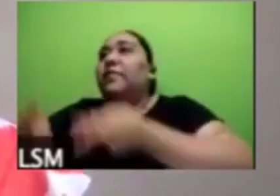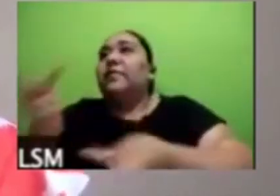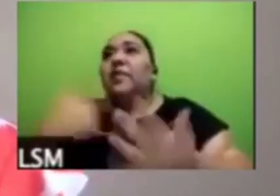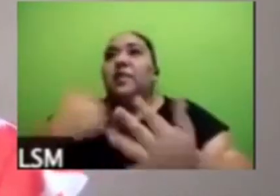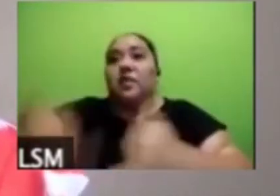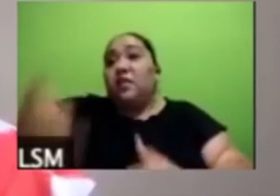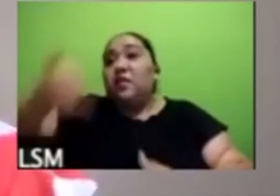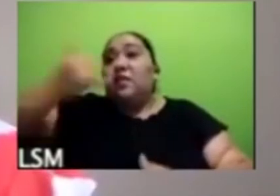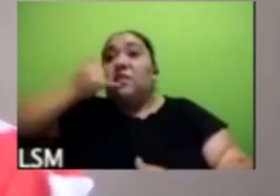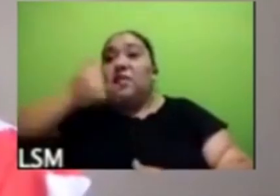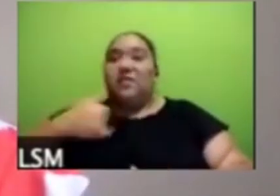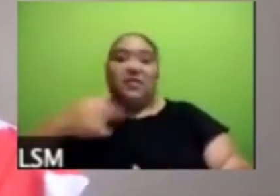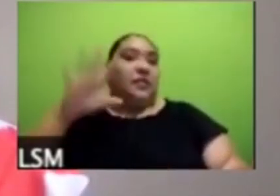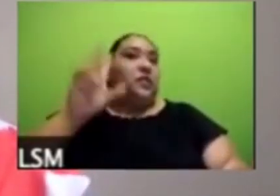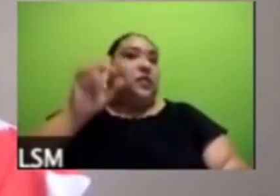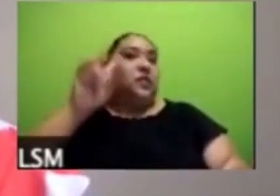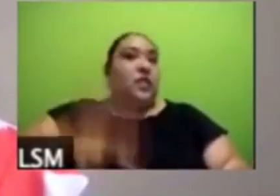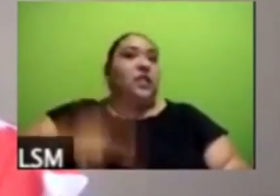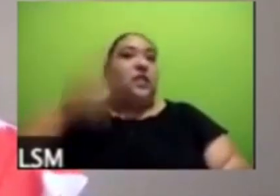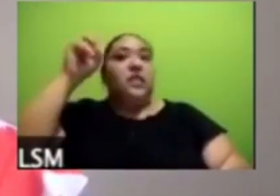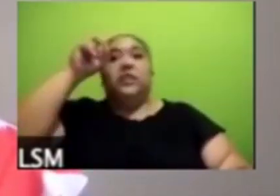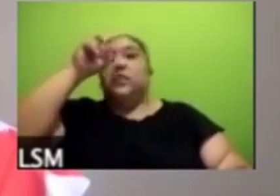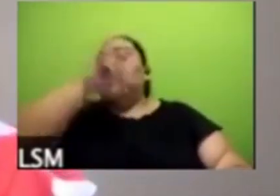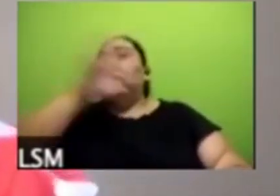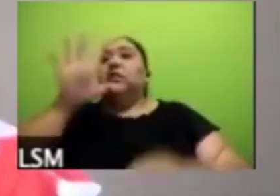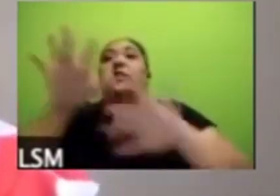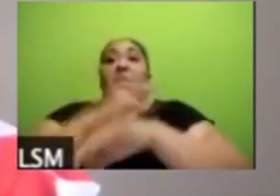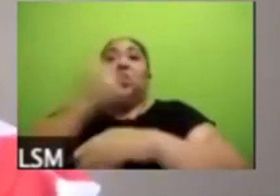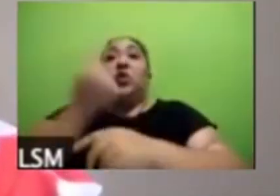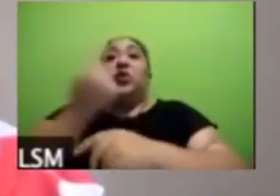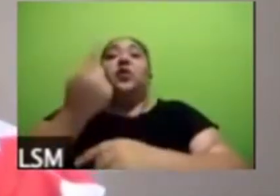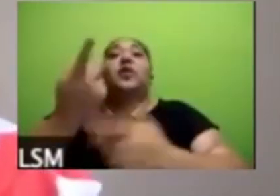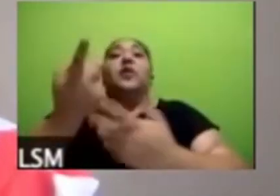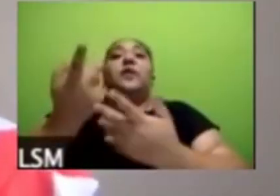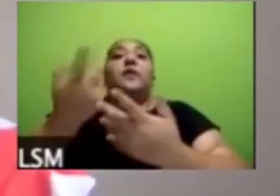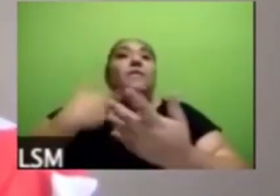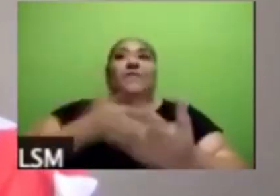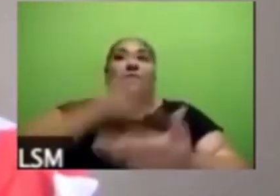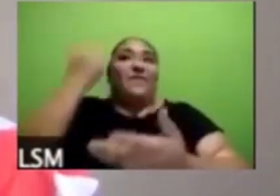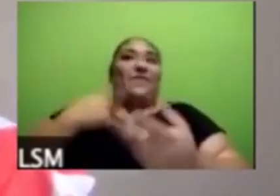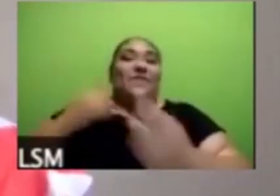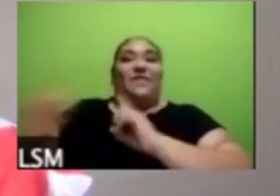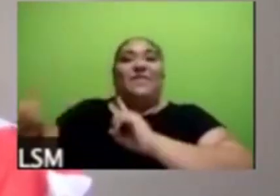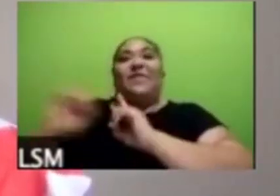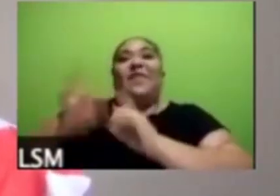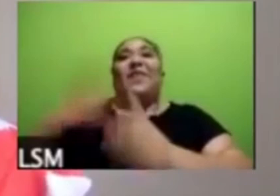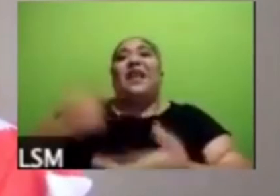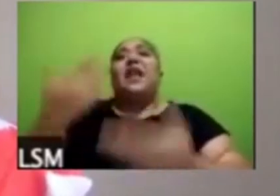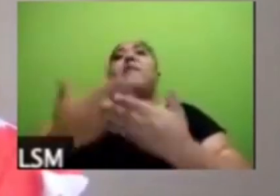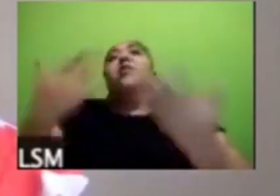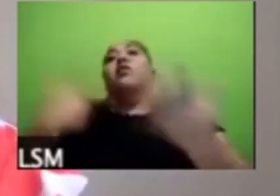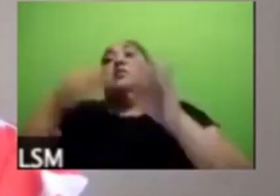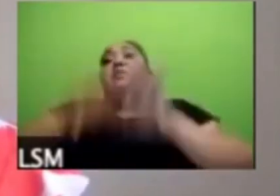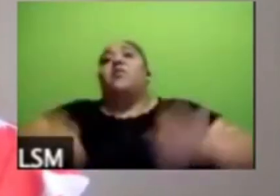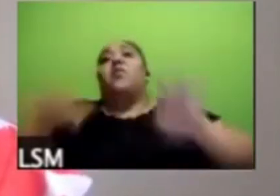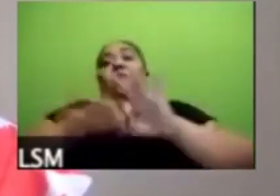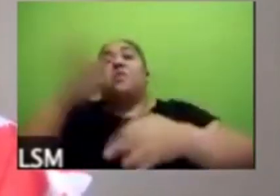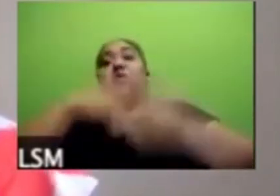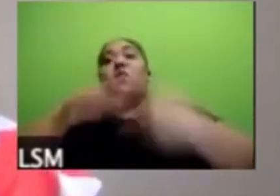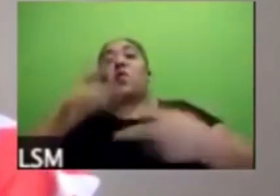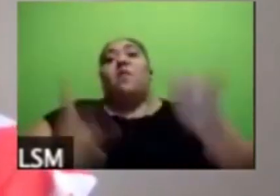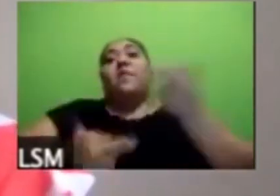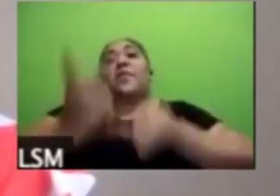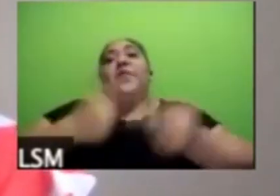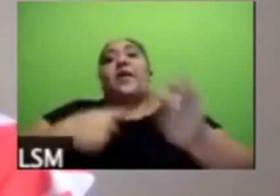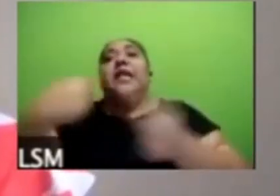parece importantísimo que se hagan estudios a profundidad ya ahorita de qué está pasando lo interior de los hogares y qué